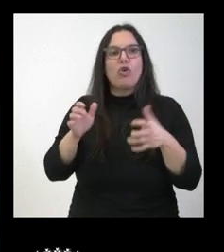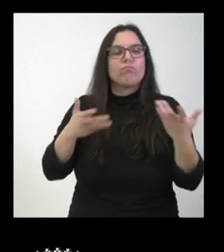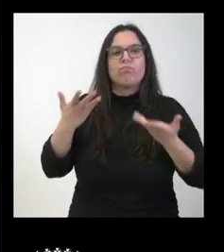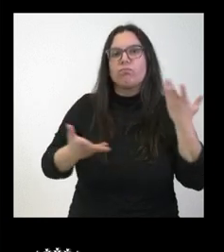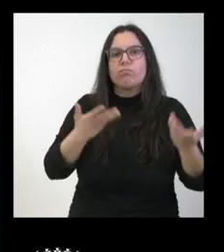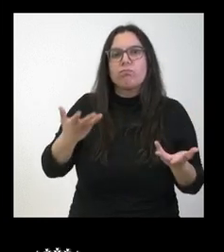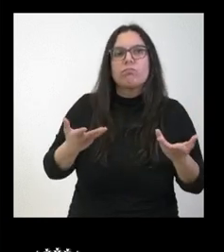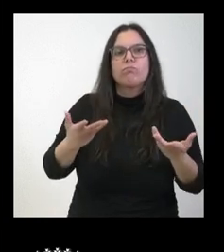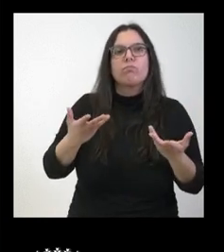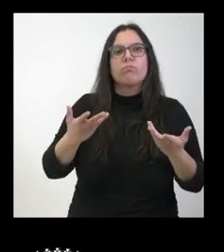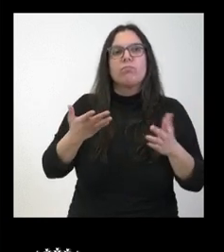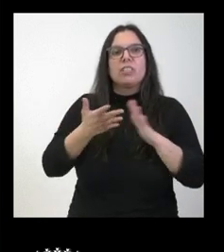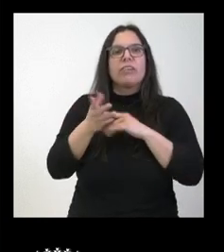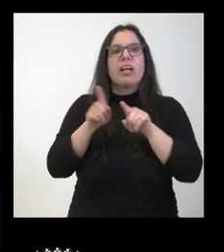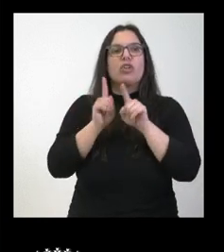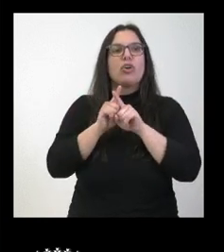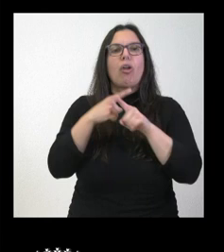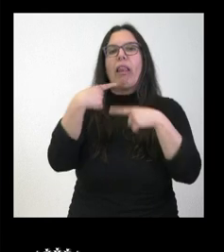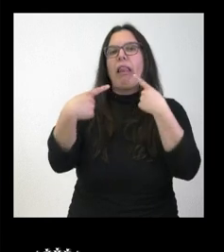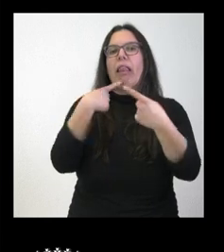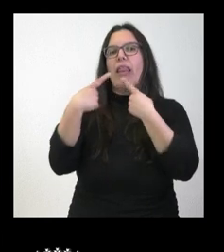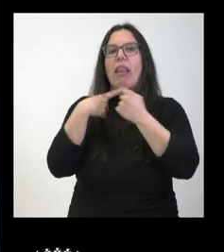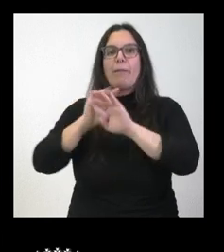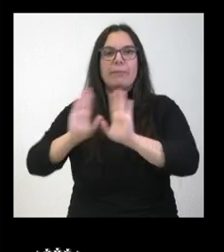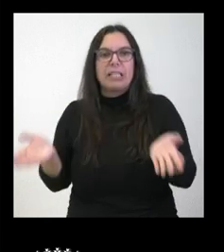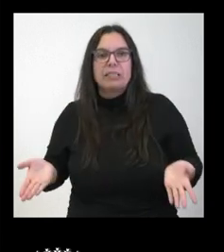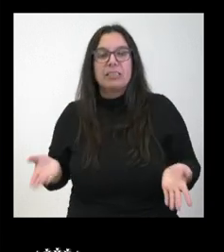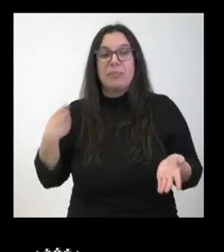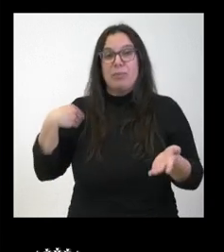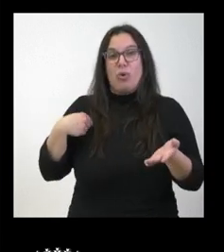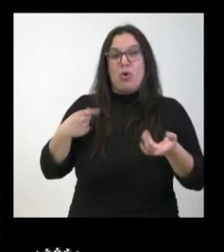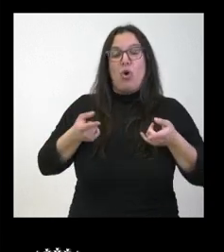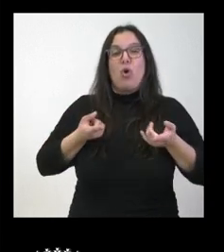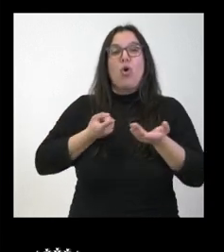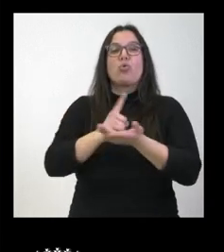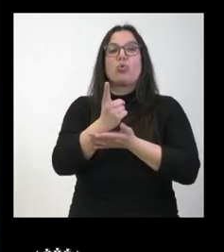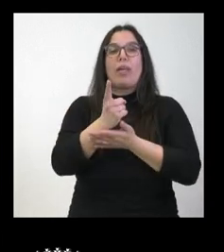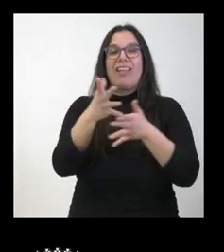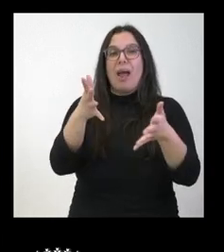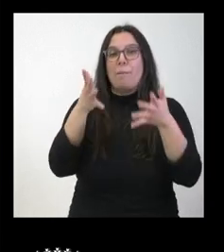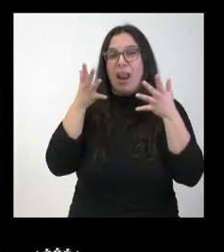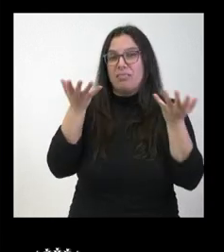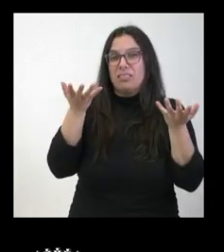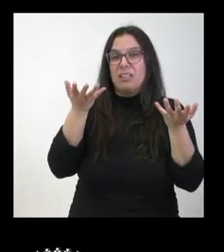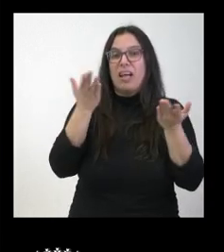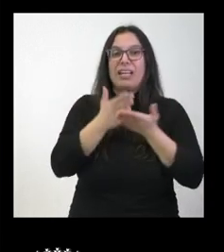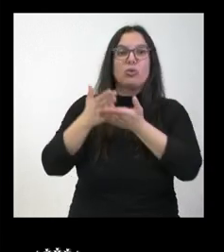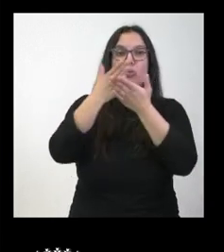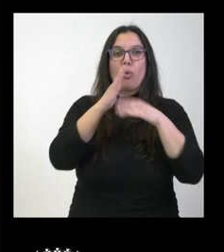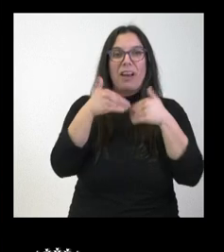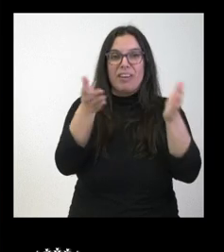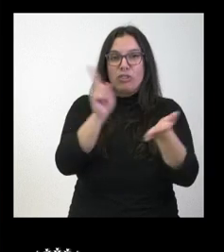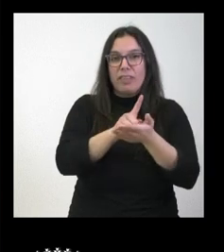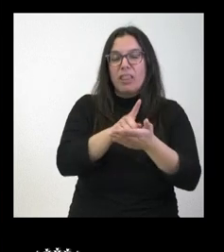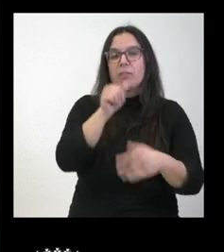sigue siendo bla, bla y bla, bla lo de la Ruta de la Plata, un estudio, la posibilidad de reabrirla.